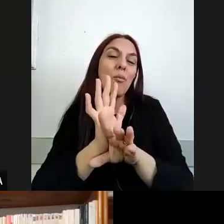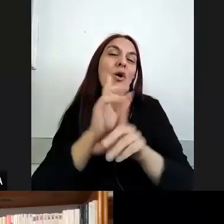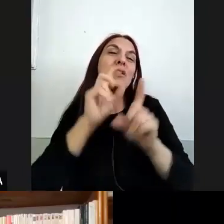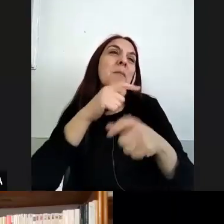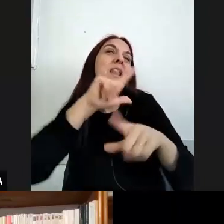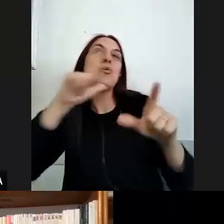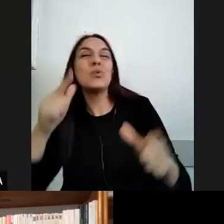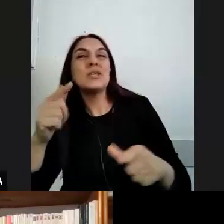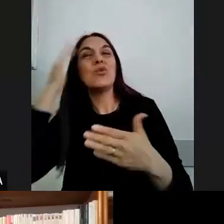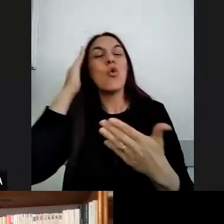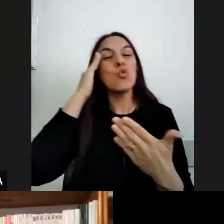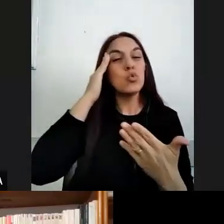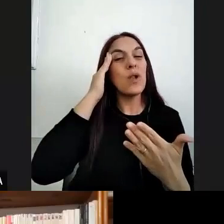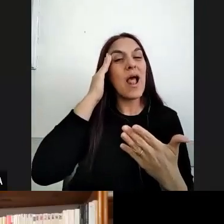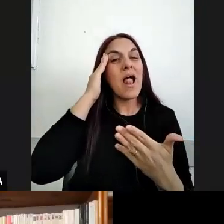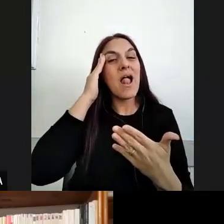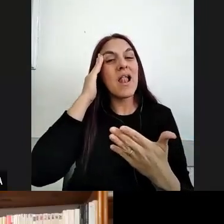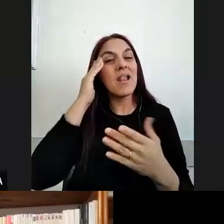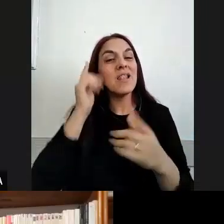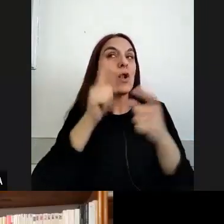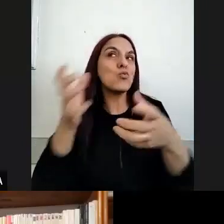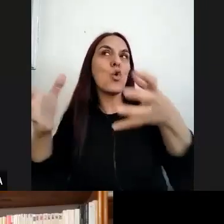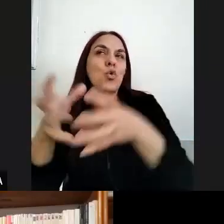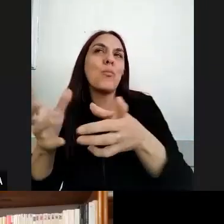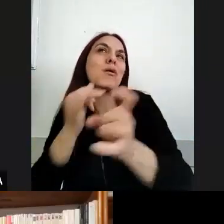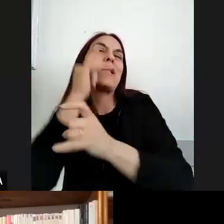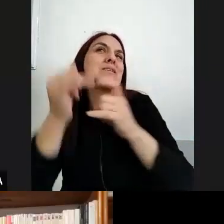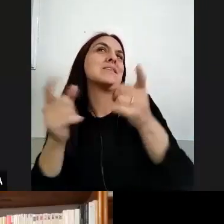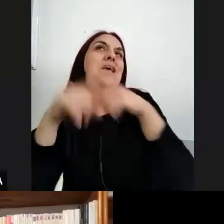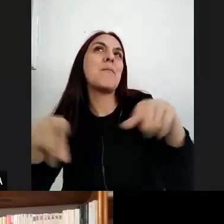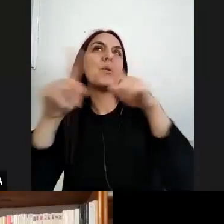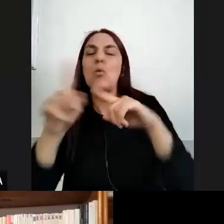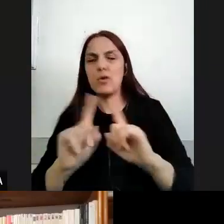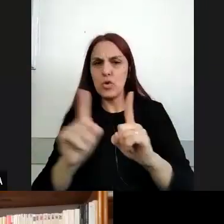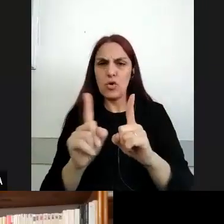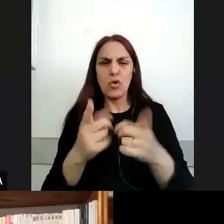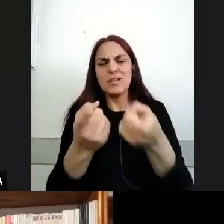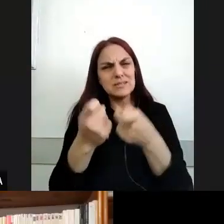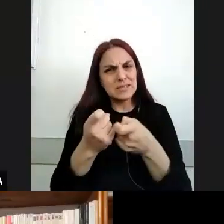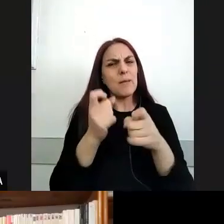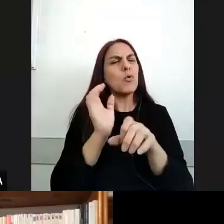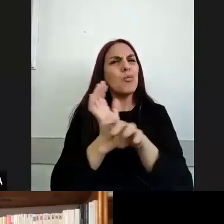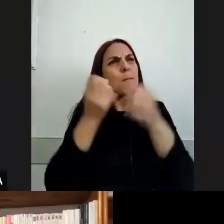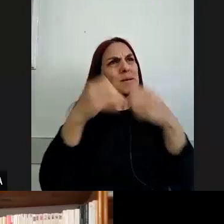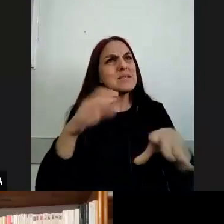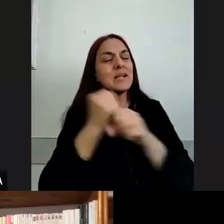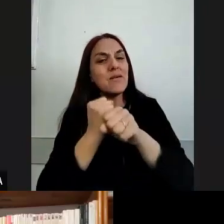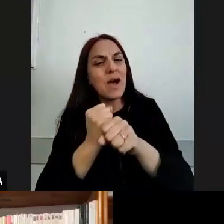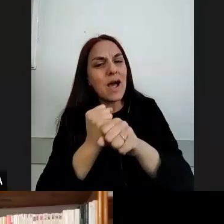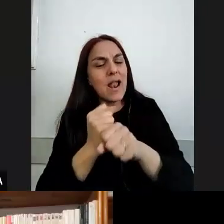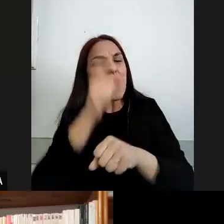de algunos colectivos sino que se trata de la tarea de pensar ¿no? al sujeto